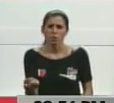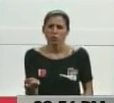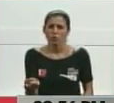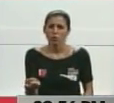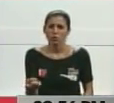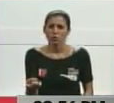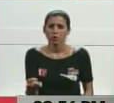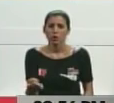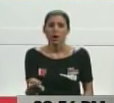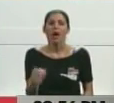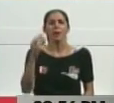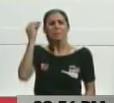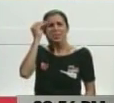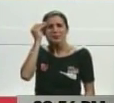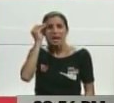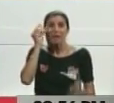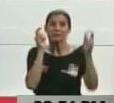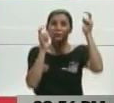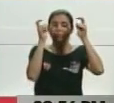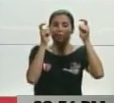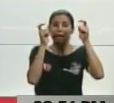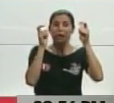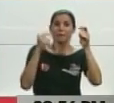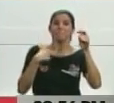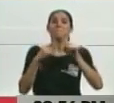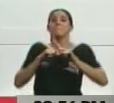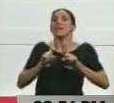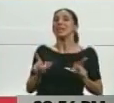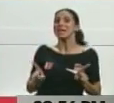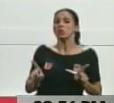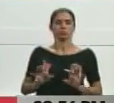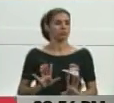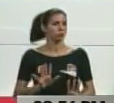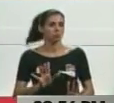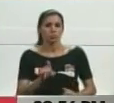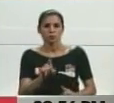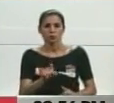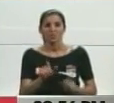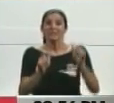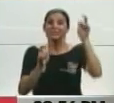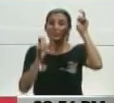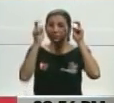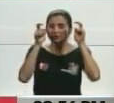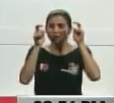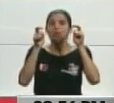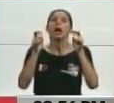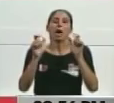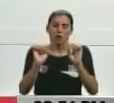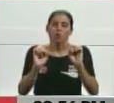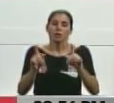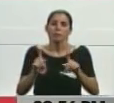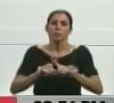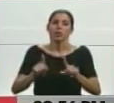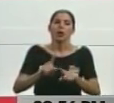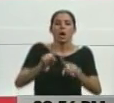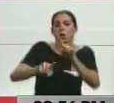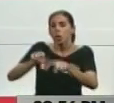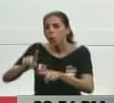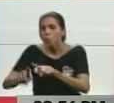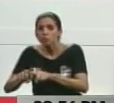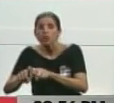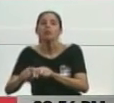Ah, interpretan al chavismo como quieren, a su conveniencia. Claro que hay muchas cosas con las que uno no puede estar de acuerdo, ¿verdad, Julio? Pero se discuten ¿dónde?